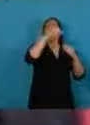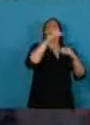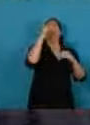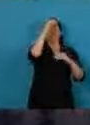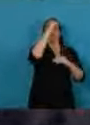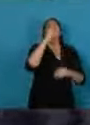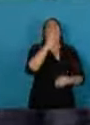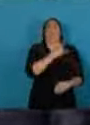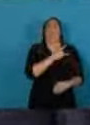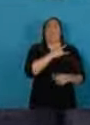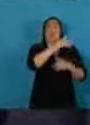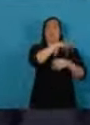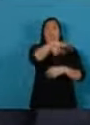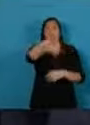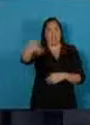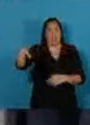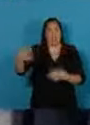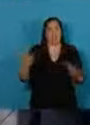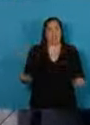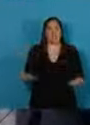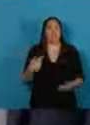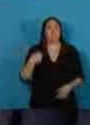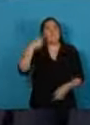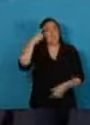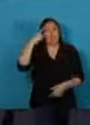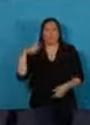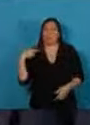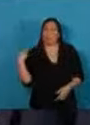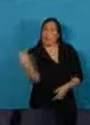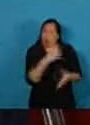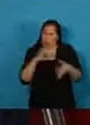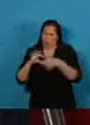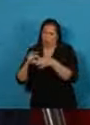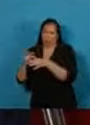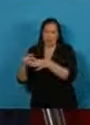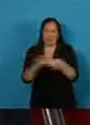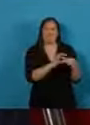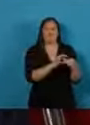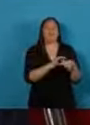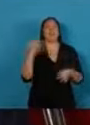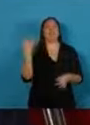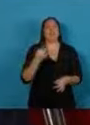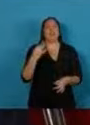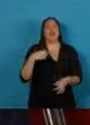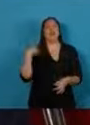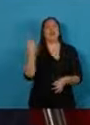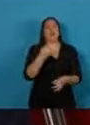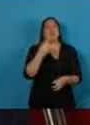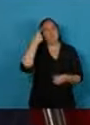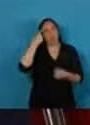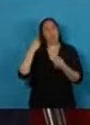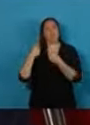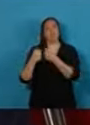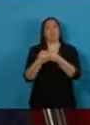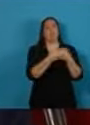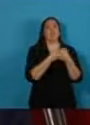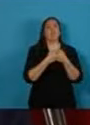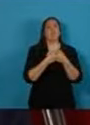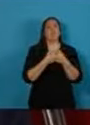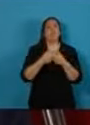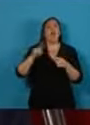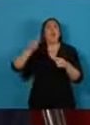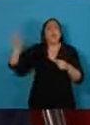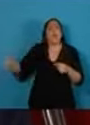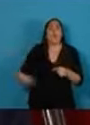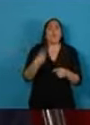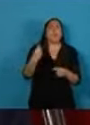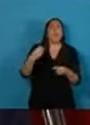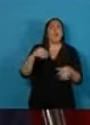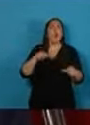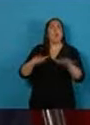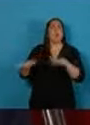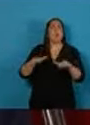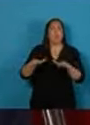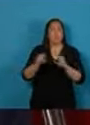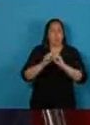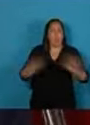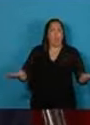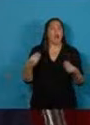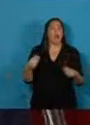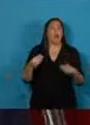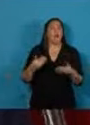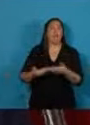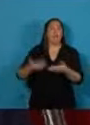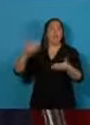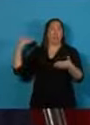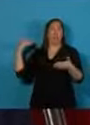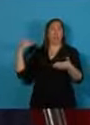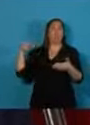Estoy seguro de que todos vamos a coincidir en que hemos llegado a esta situación porque se han aplicado muy malas políticas